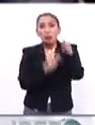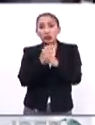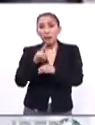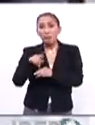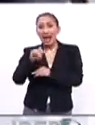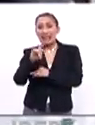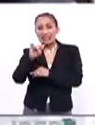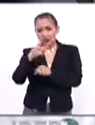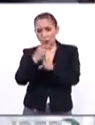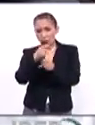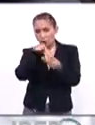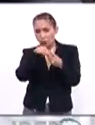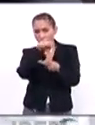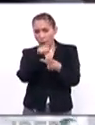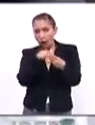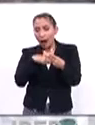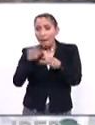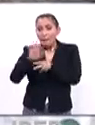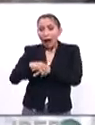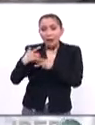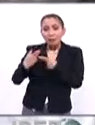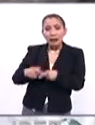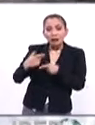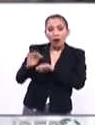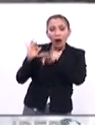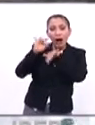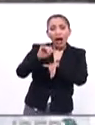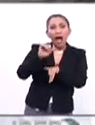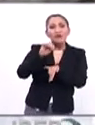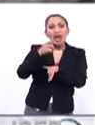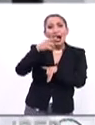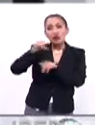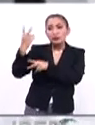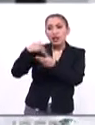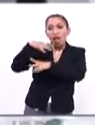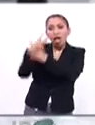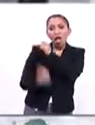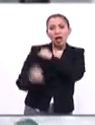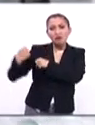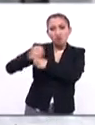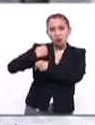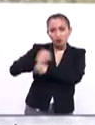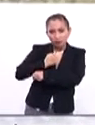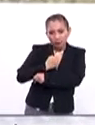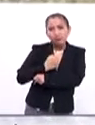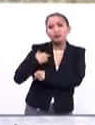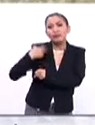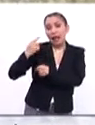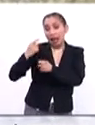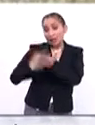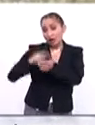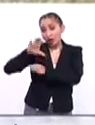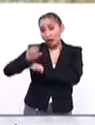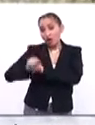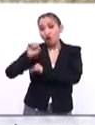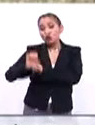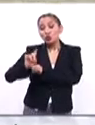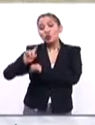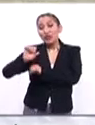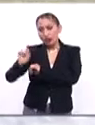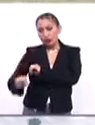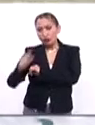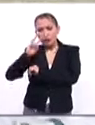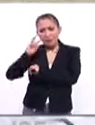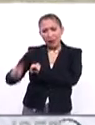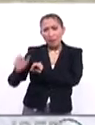Pakistán, situada en segundo lugar, acoge mayoritariamente a afganos que llegan huyendo de la violencia. Dentro de África, Sudán del Sur